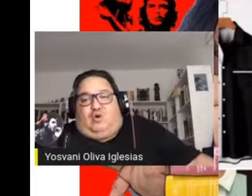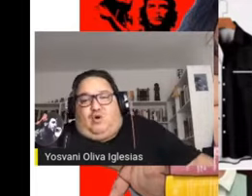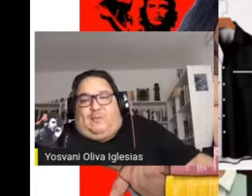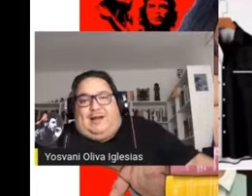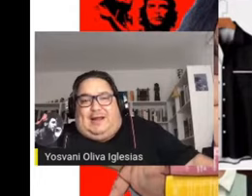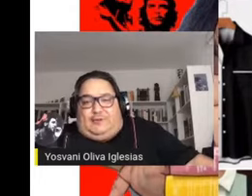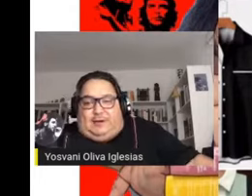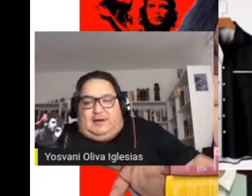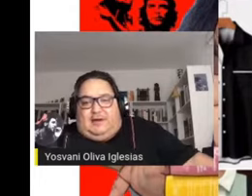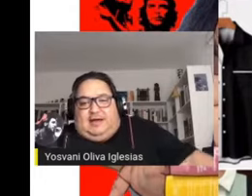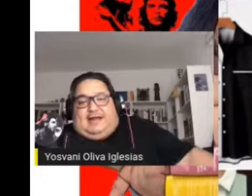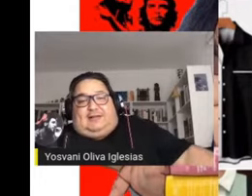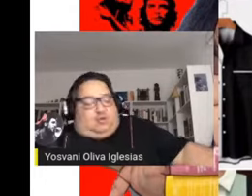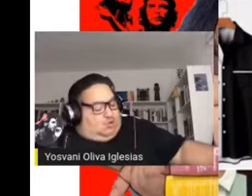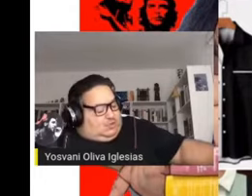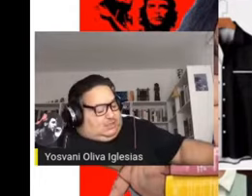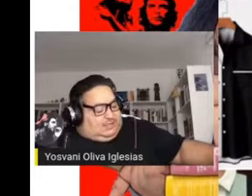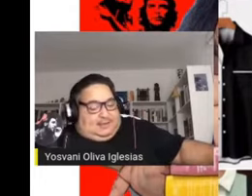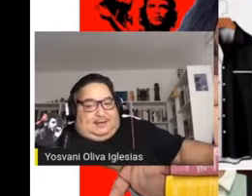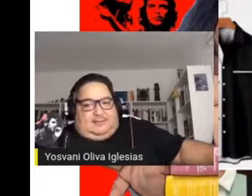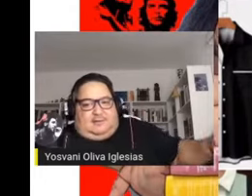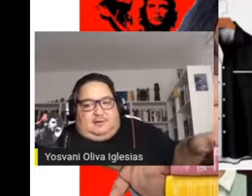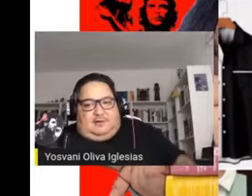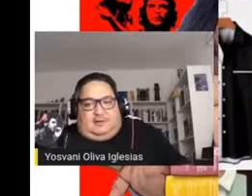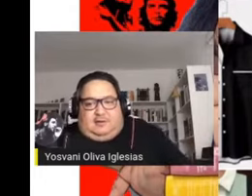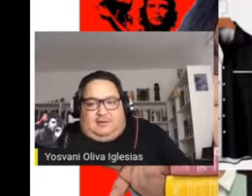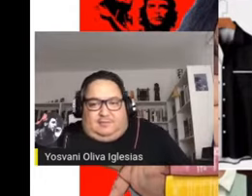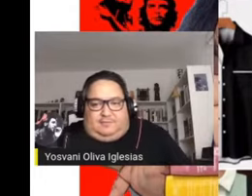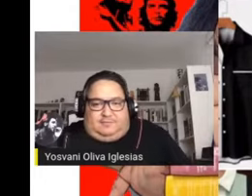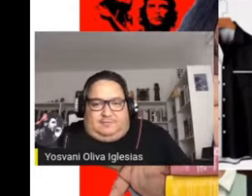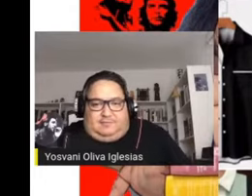Arturo López Levy. En esto coinciden.